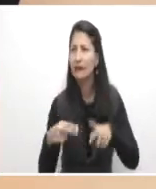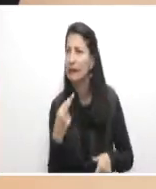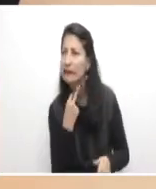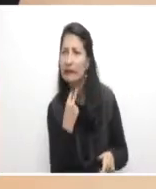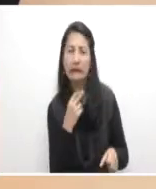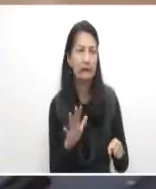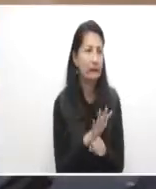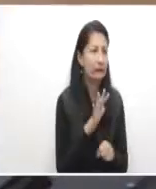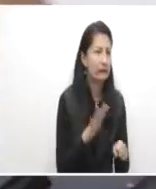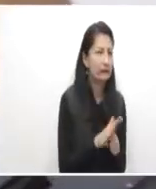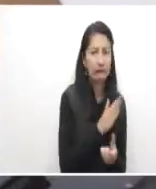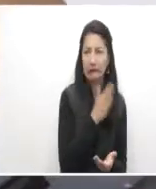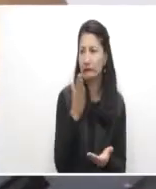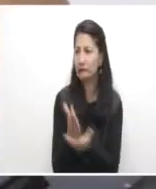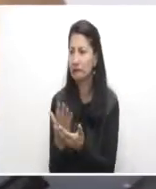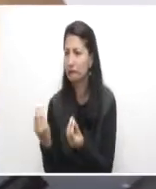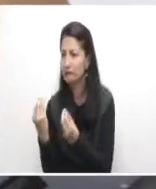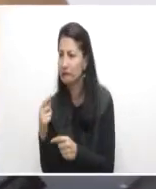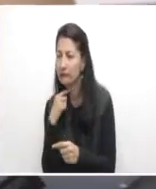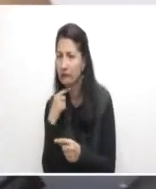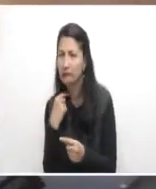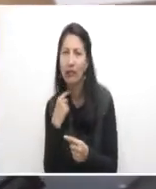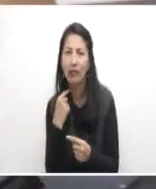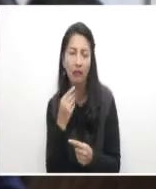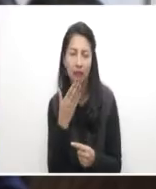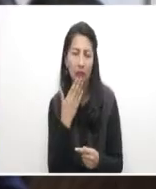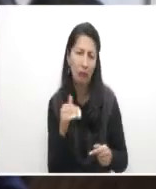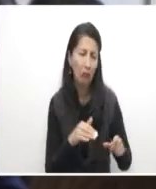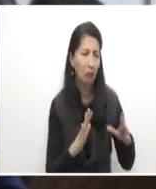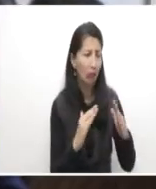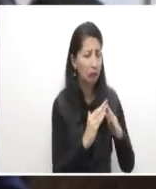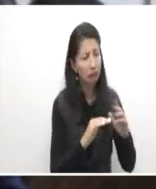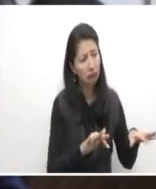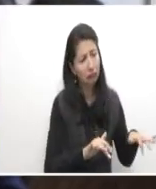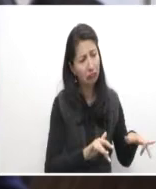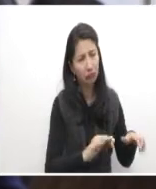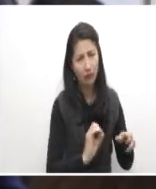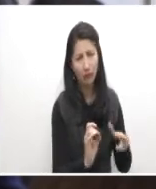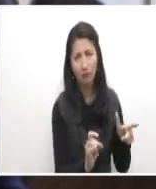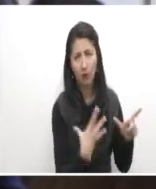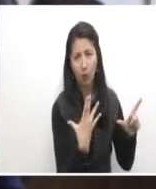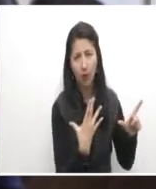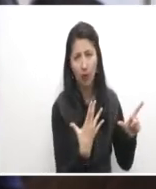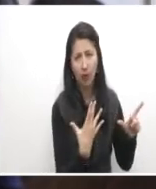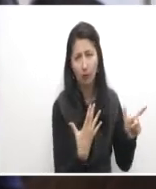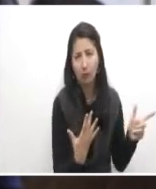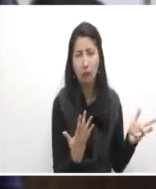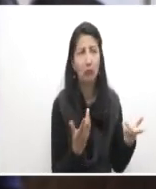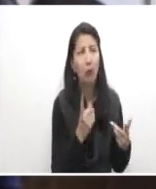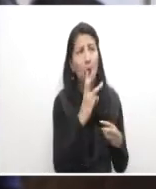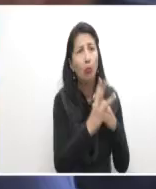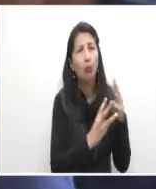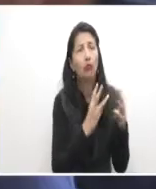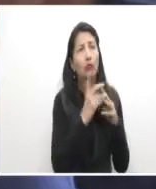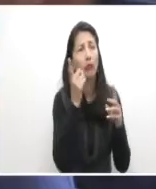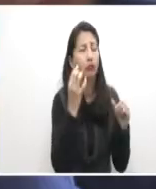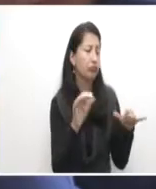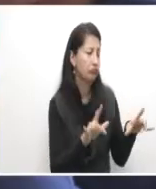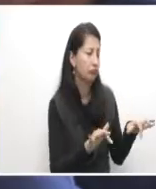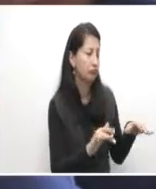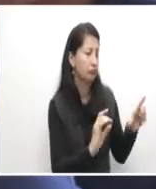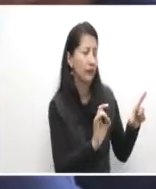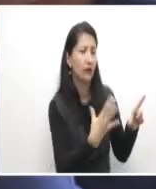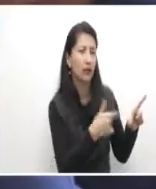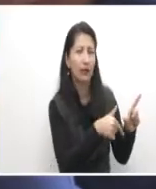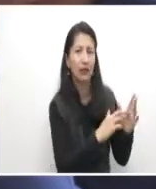no puede desplazarse a un sitio a tomar su formación, la puede hacer desde cualquier lugar de Colombia e incluso de cualquier lugar del mundo, solamente necesita